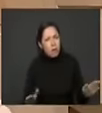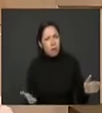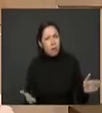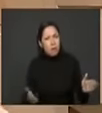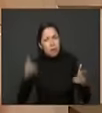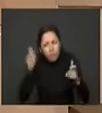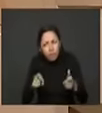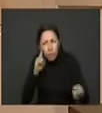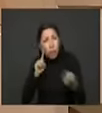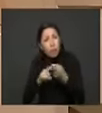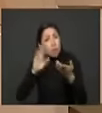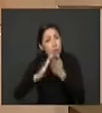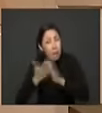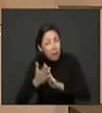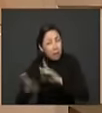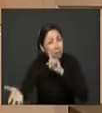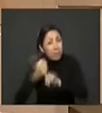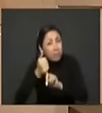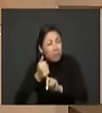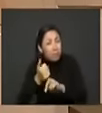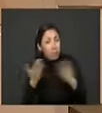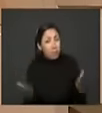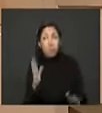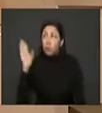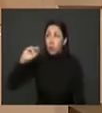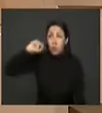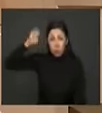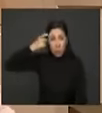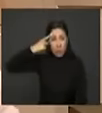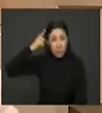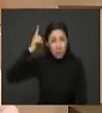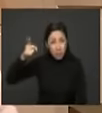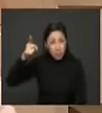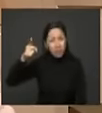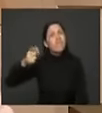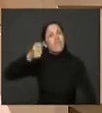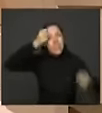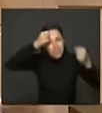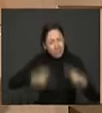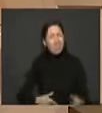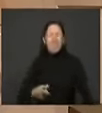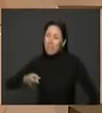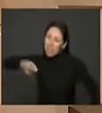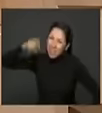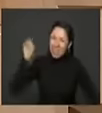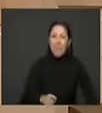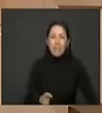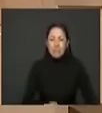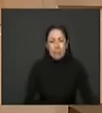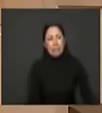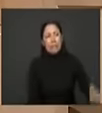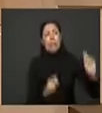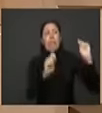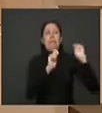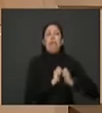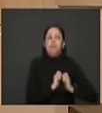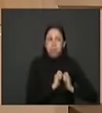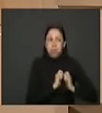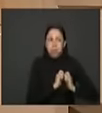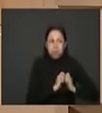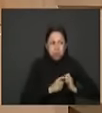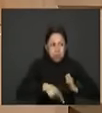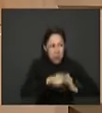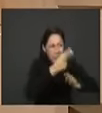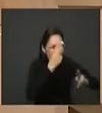posconflicto. El Estado colombiano tiene que echarse al hombro y al bolsillo la tarea de reemplazar en esas